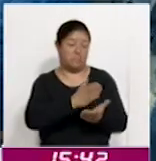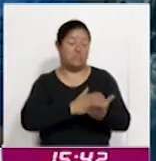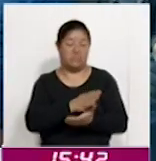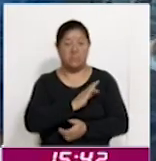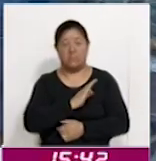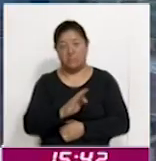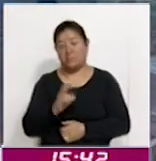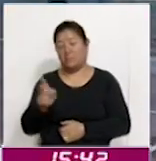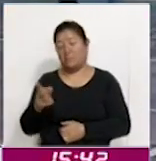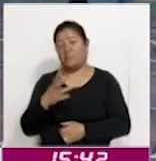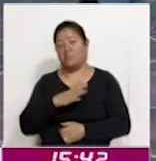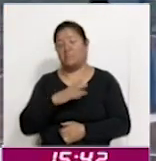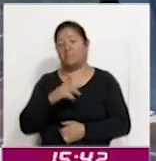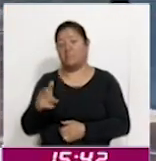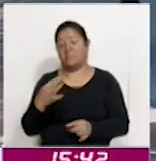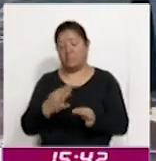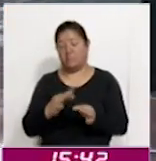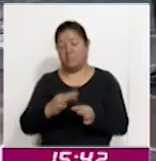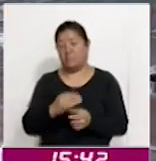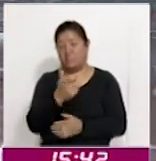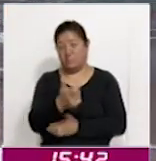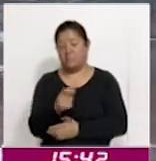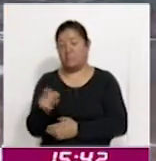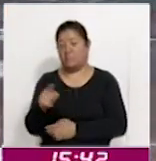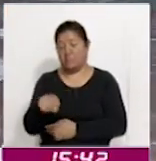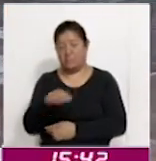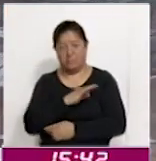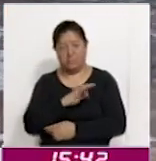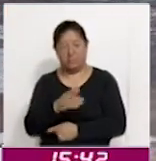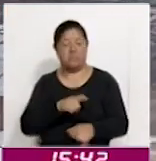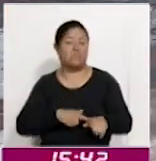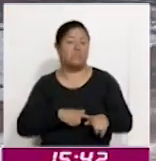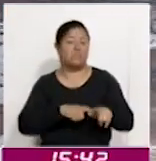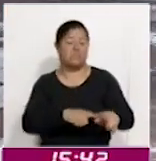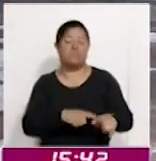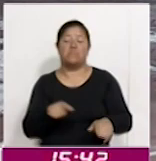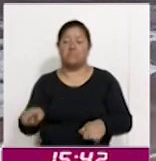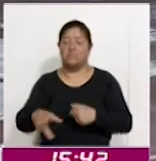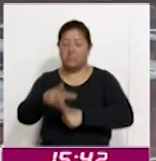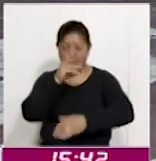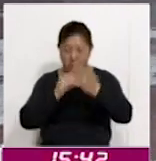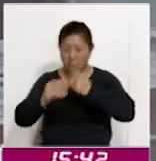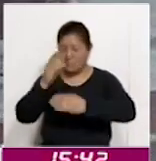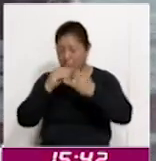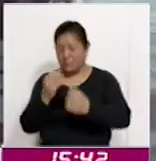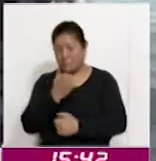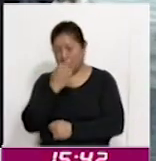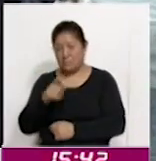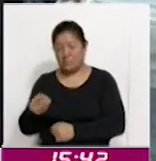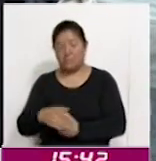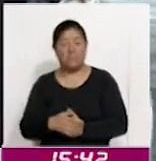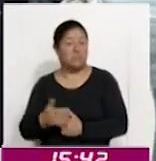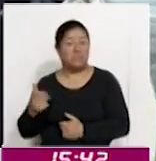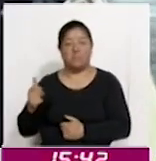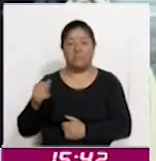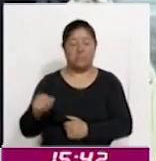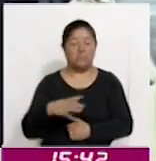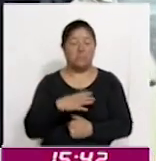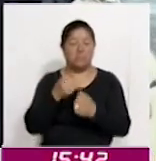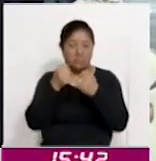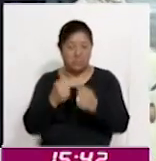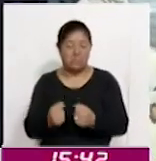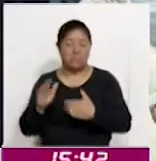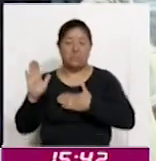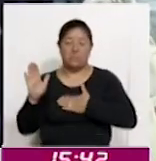los recursos económicos que les permitan continuar con su formación académica. Con esta acción, se refuerza el